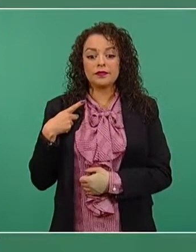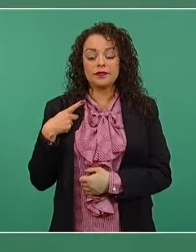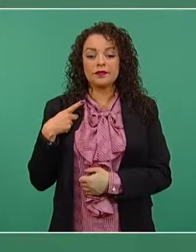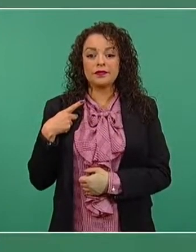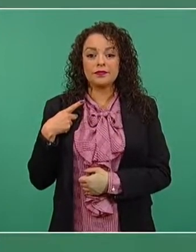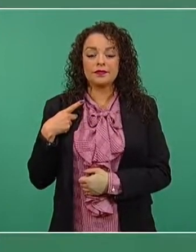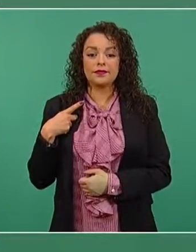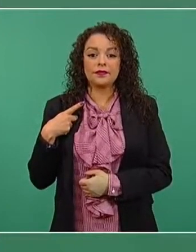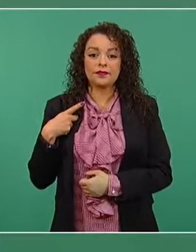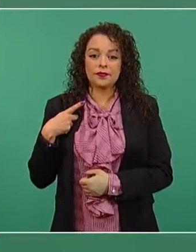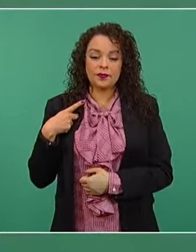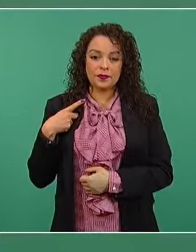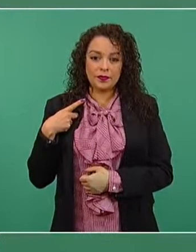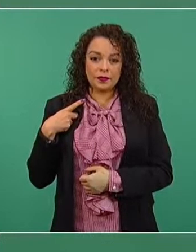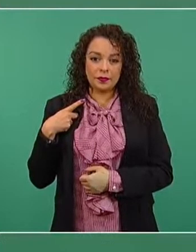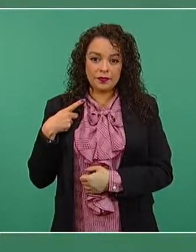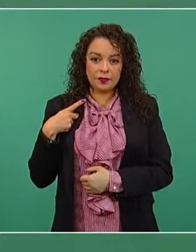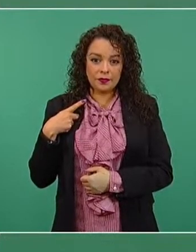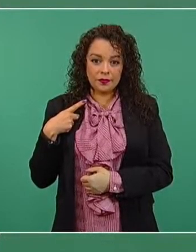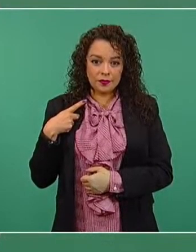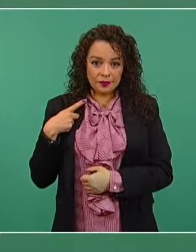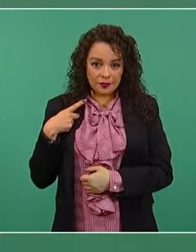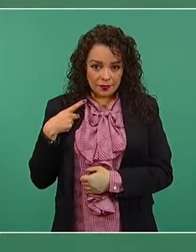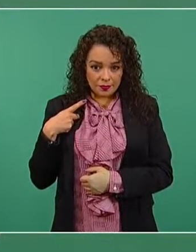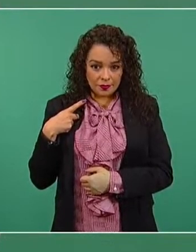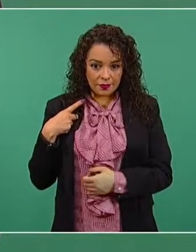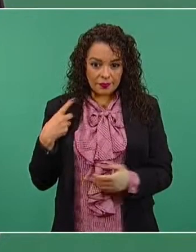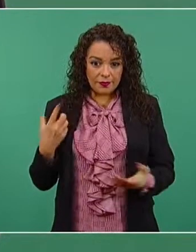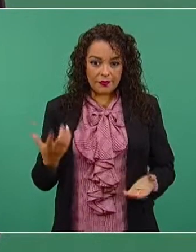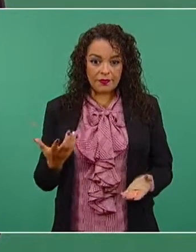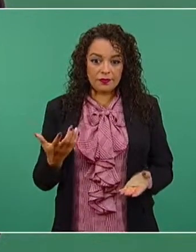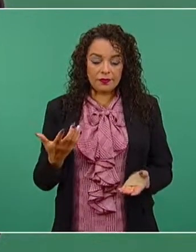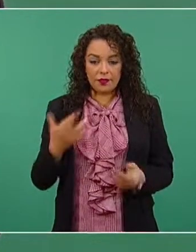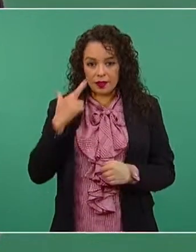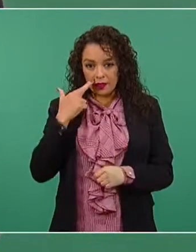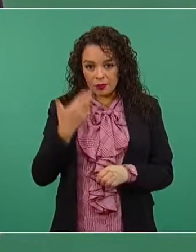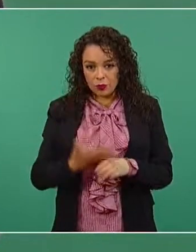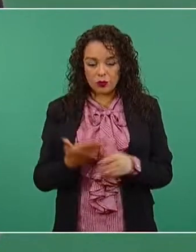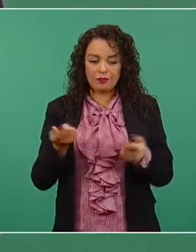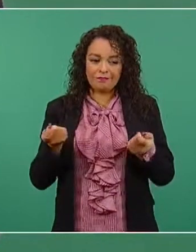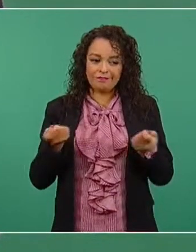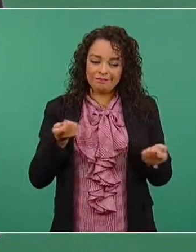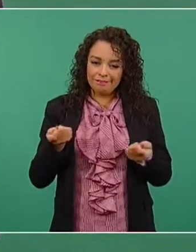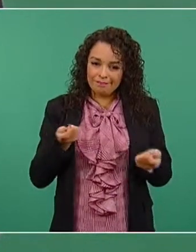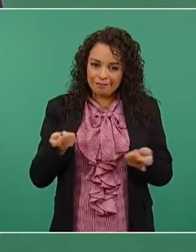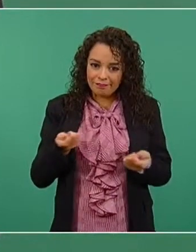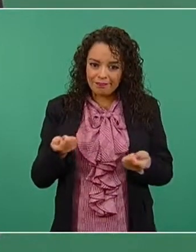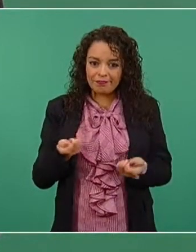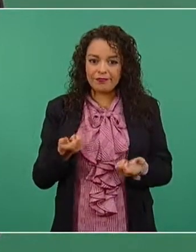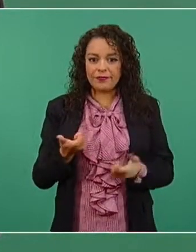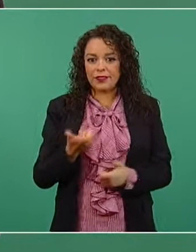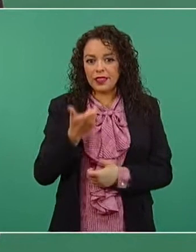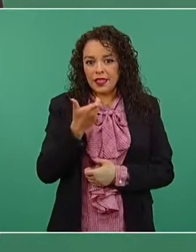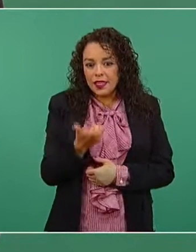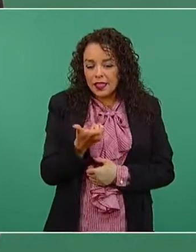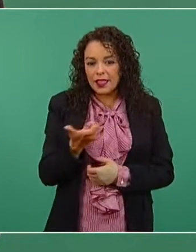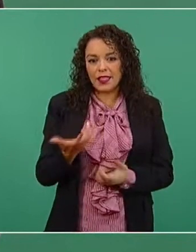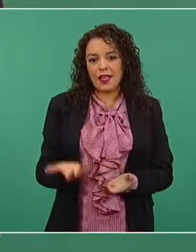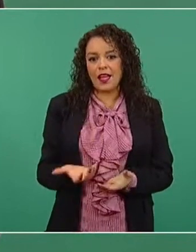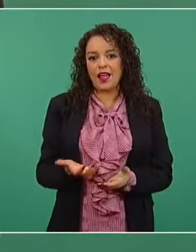moderación, con austeridad